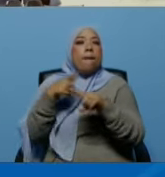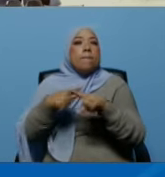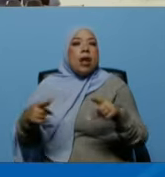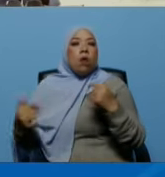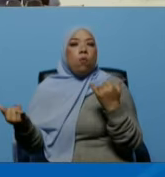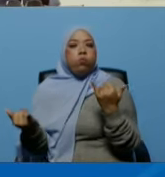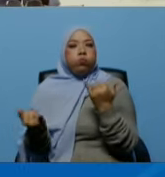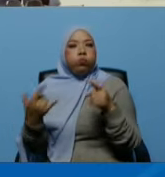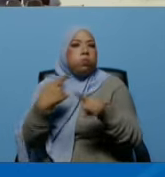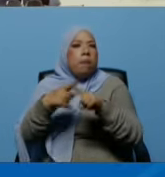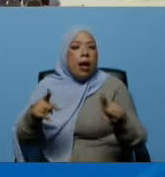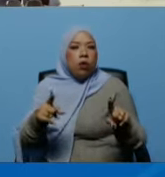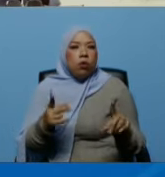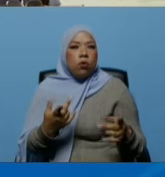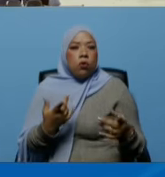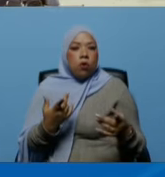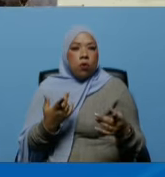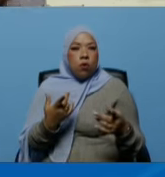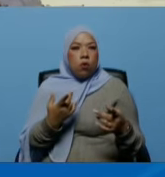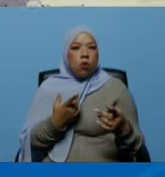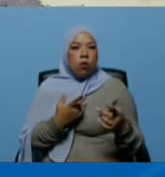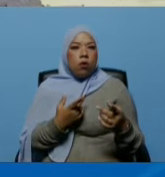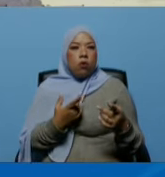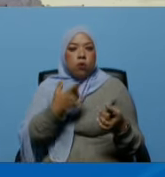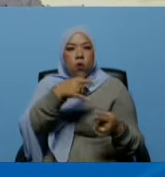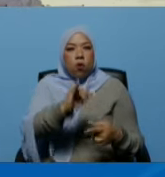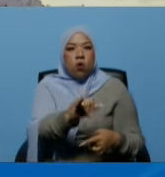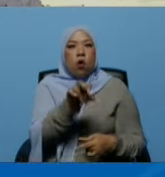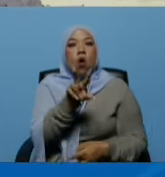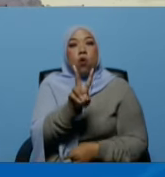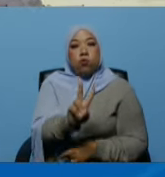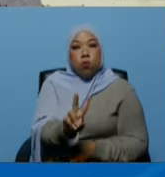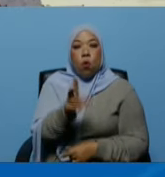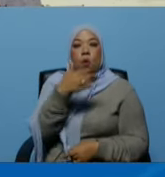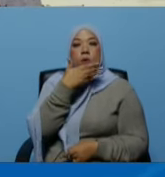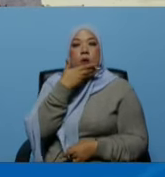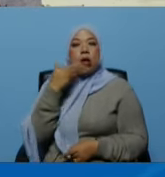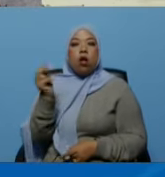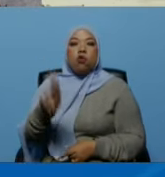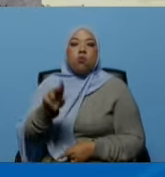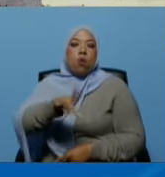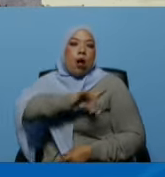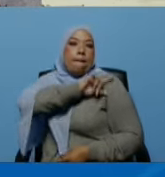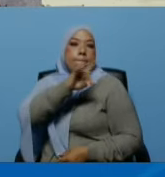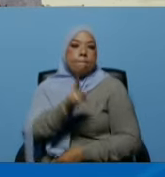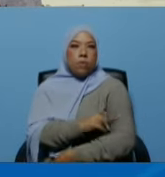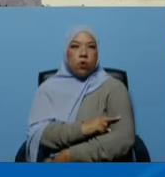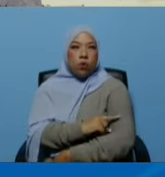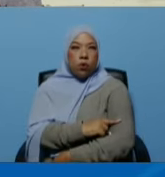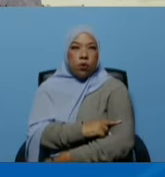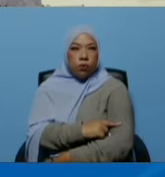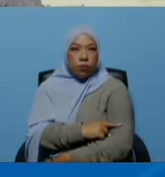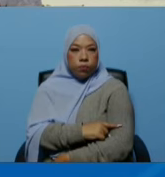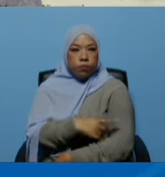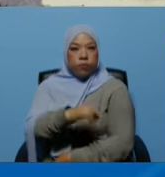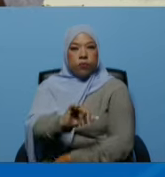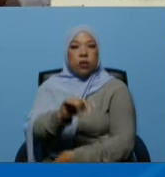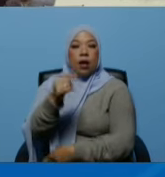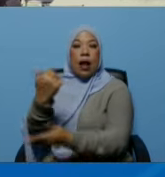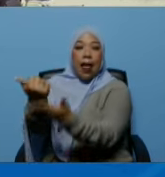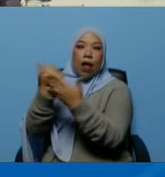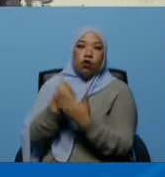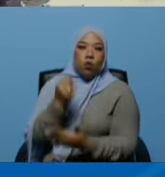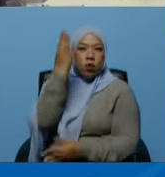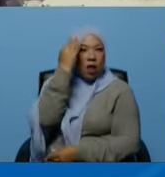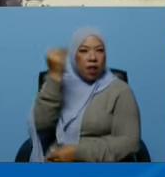poder Goliath pero yo tengo dos poderes que tú jamás podrás tener el poder de las bendiciones de